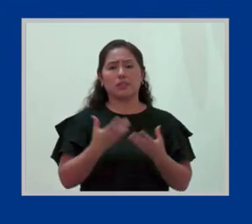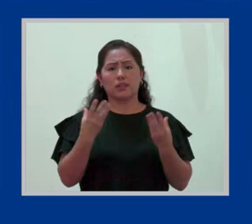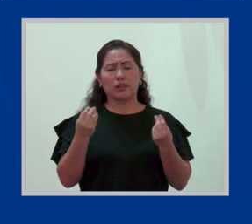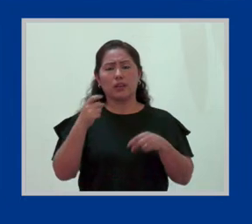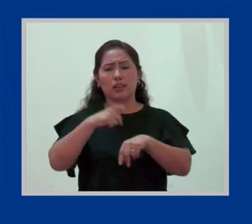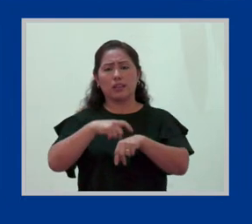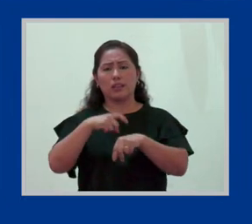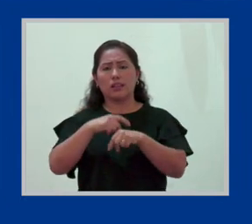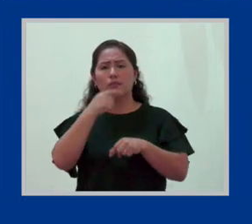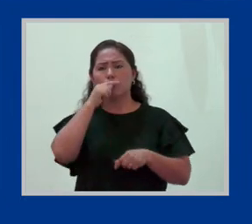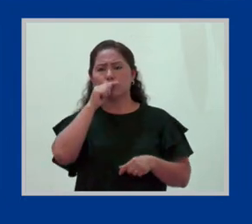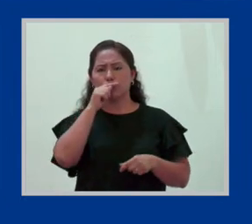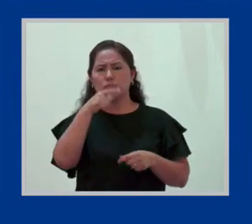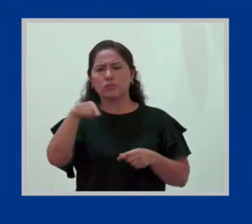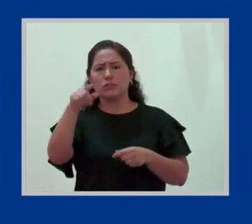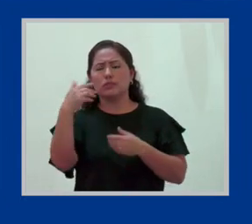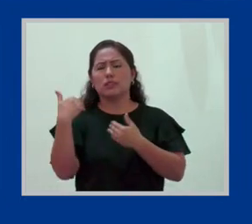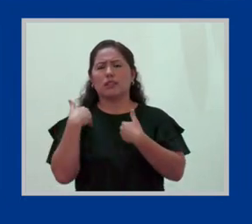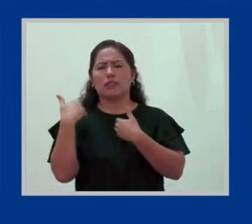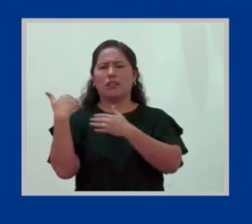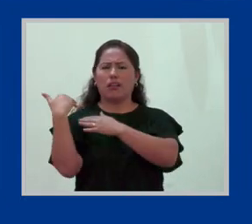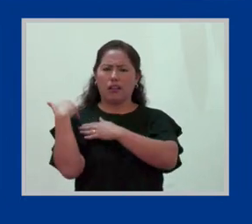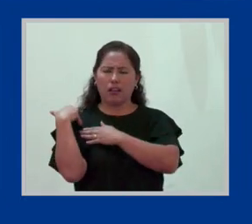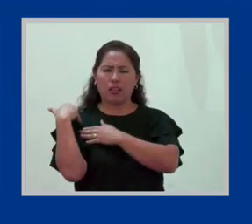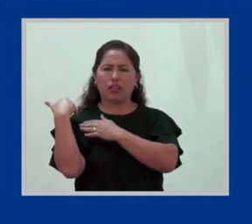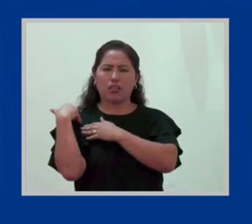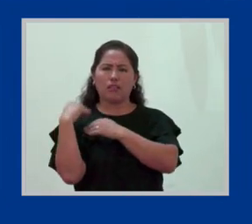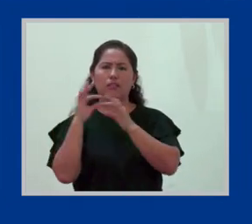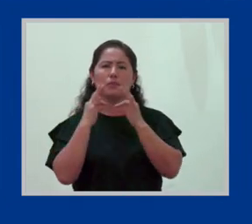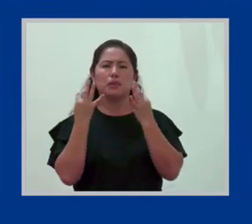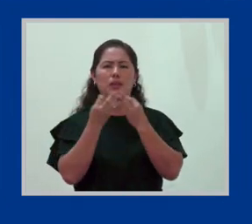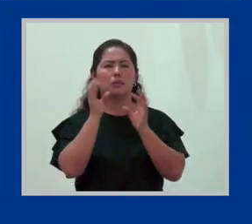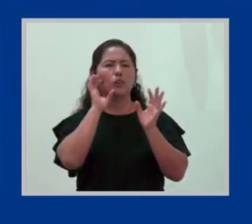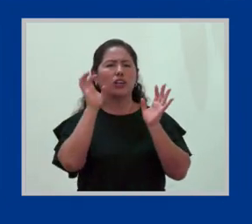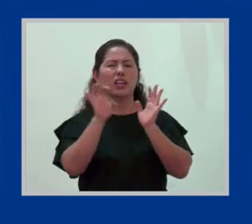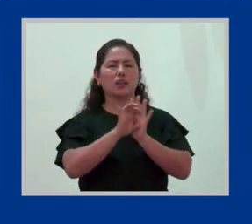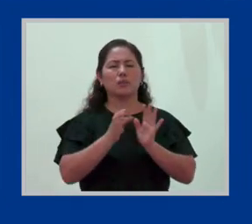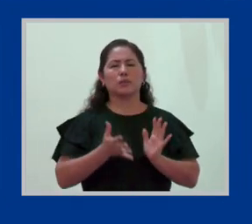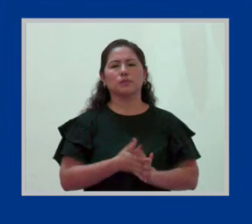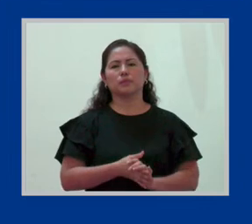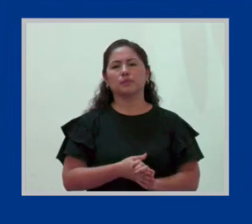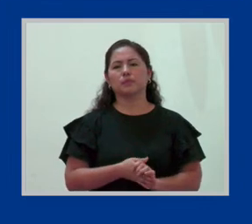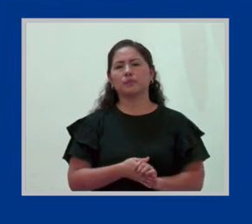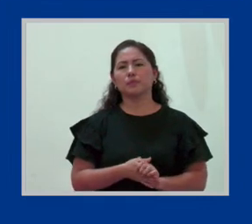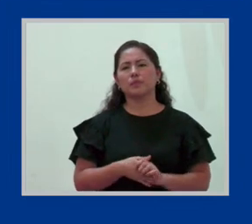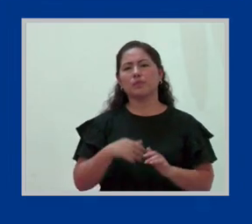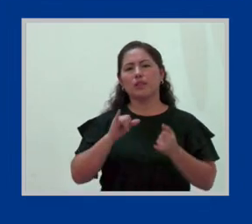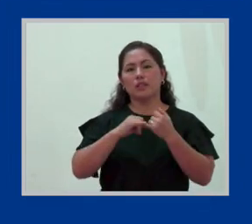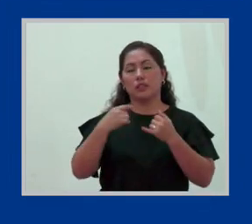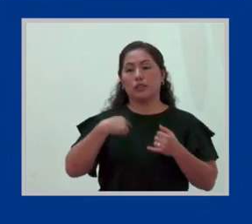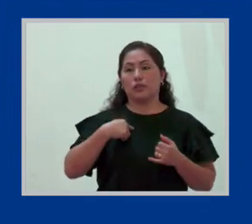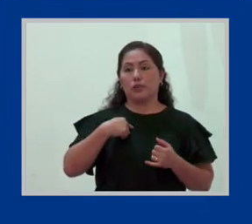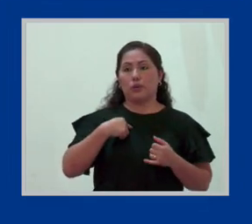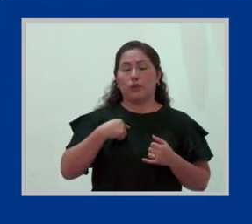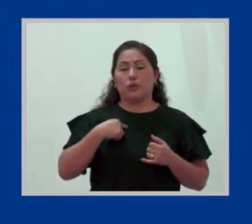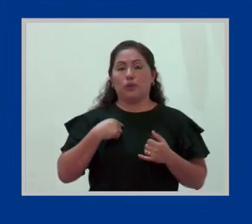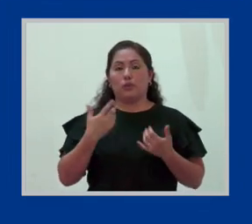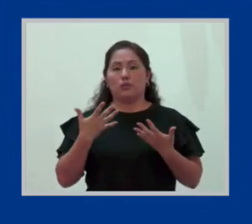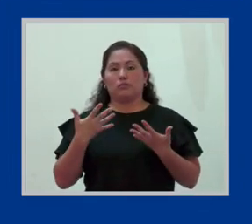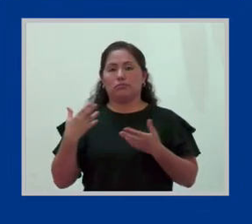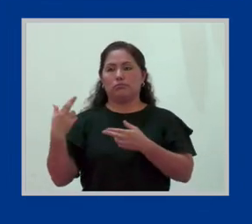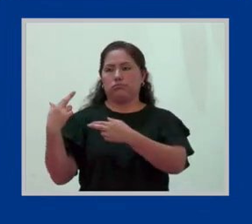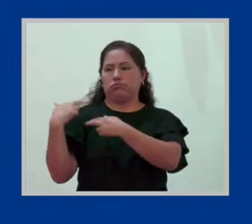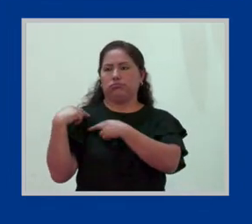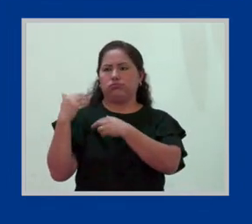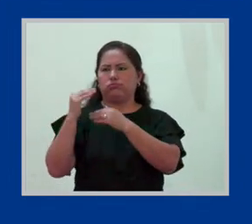mujeres, que tienen cargas familiares. A ver, por ejemplo, si para tomar un ascenso, si para tener un puesto de trabajo y